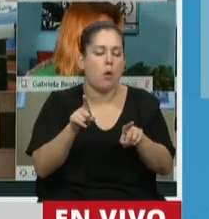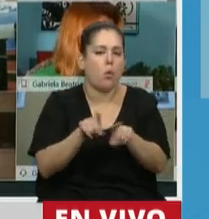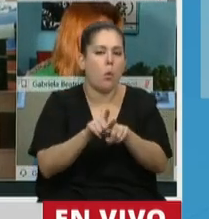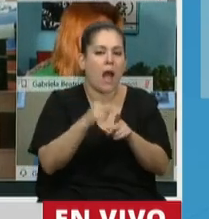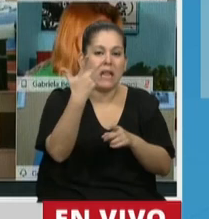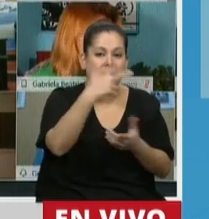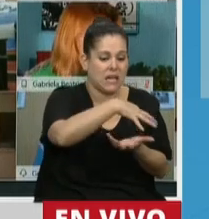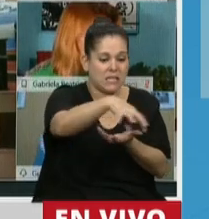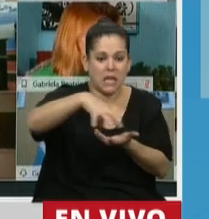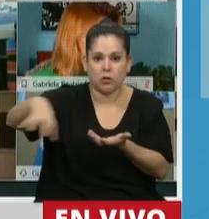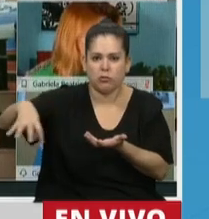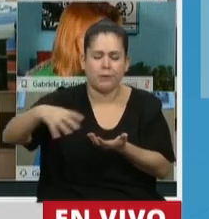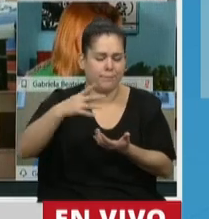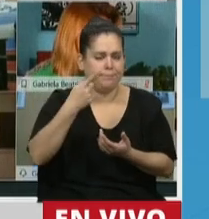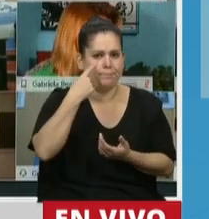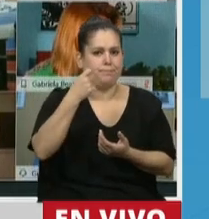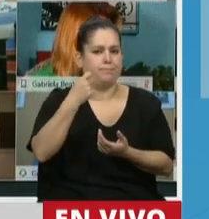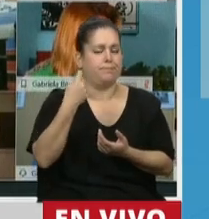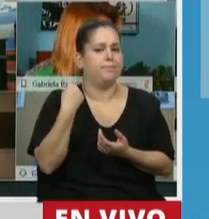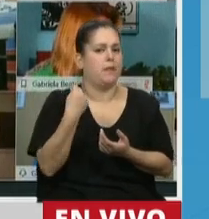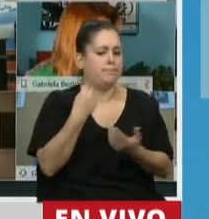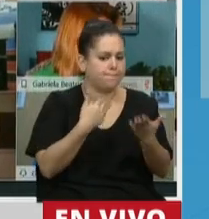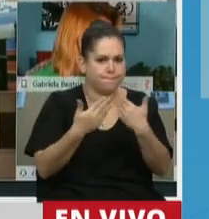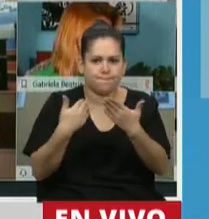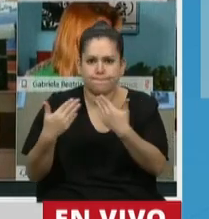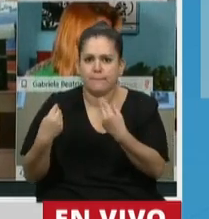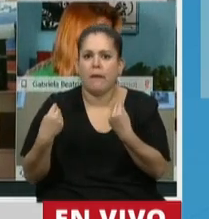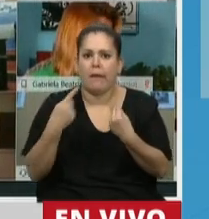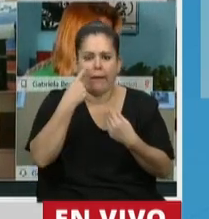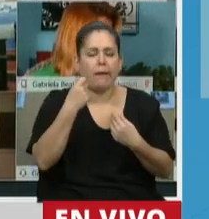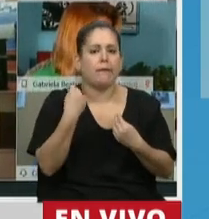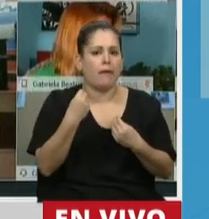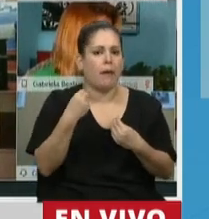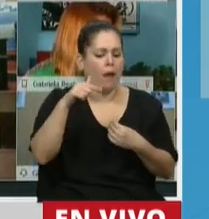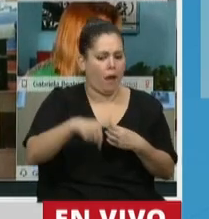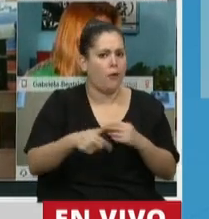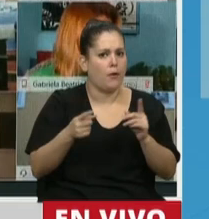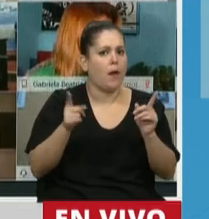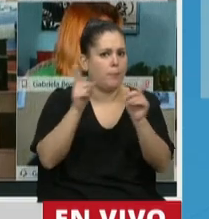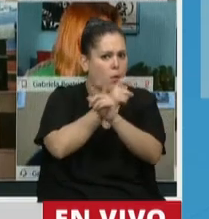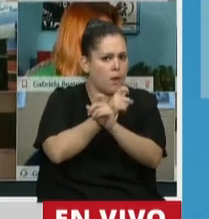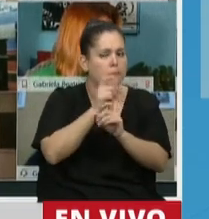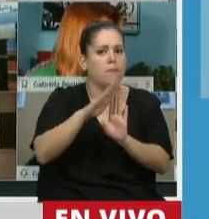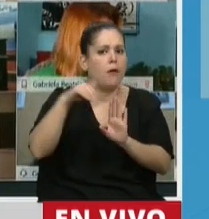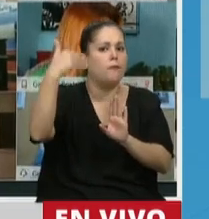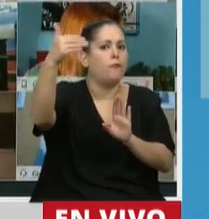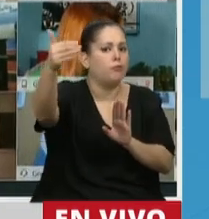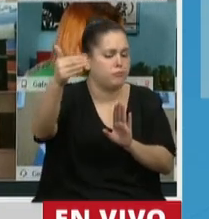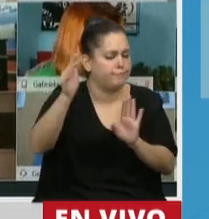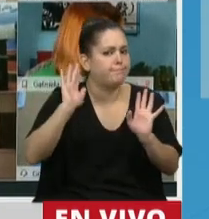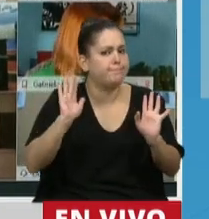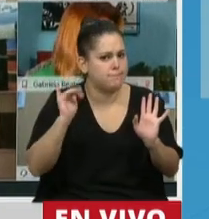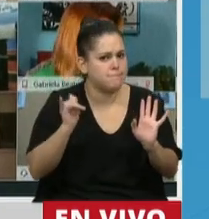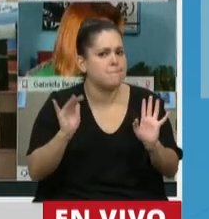para advertir que estamos en presencia de un problema presente y futuro de envergadura. Hoy los aplaudimos.